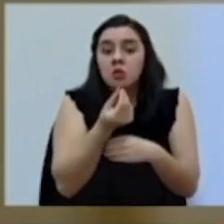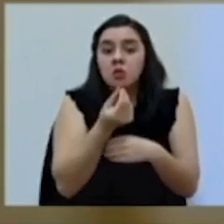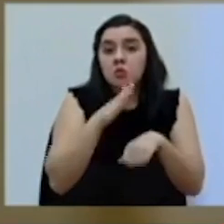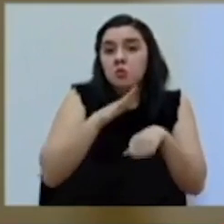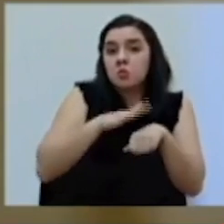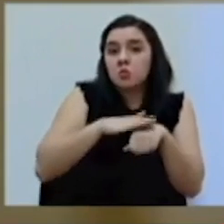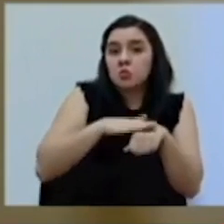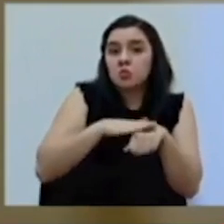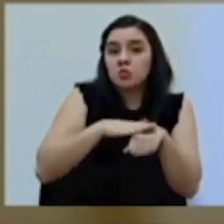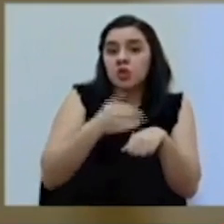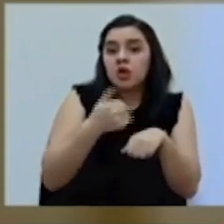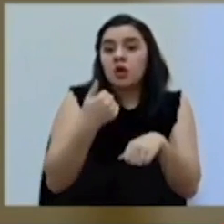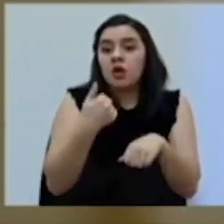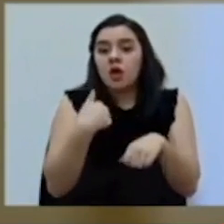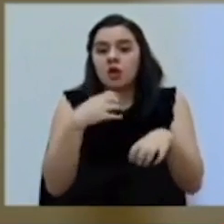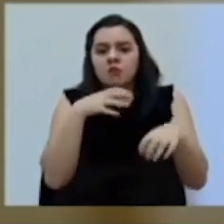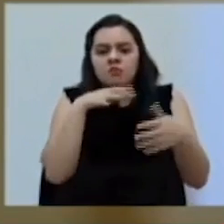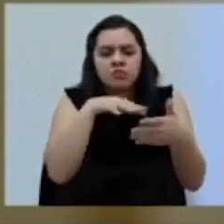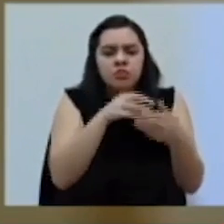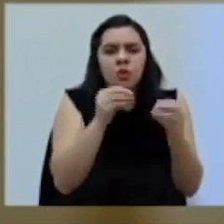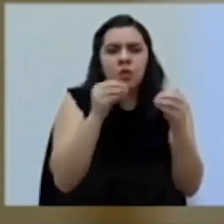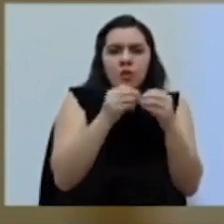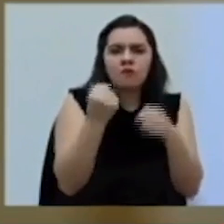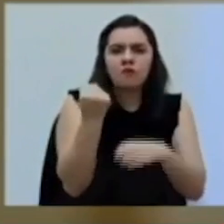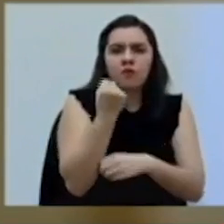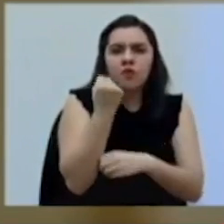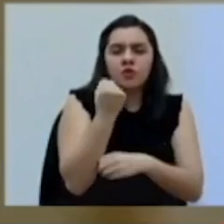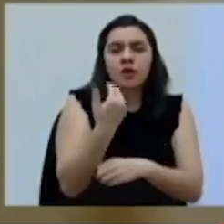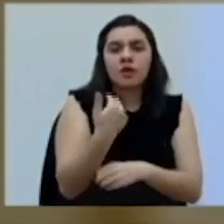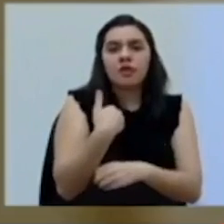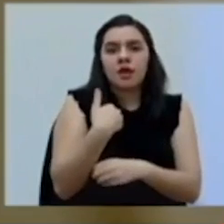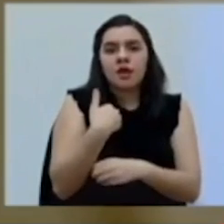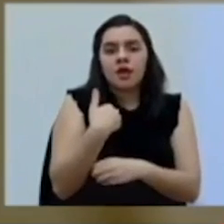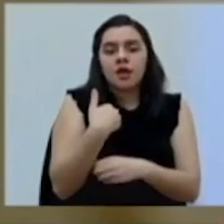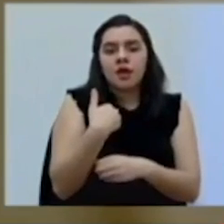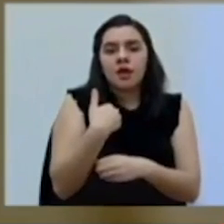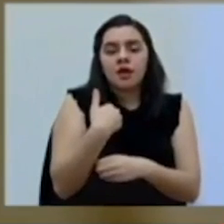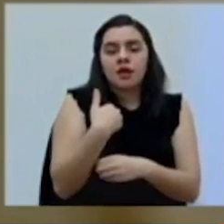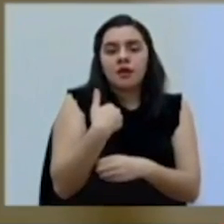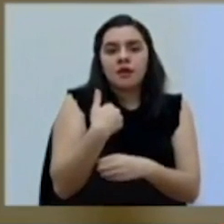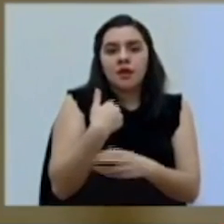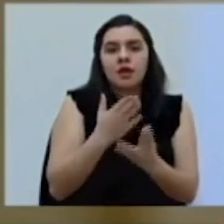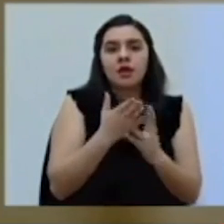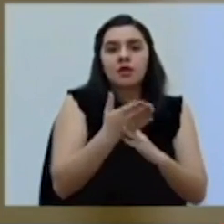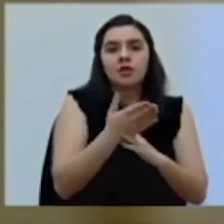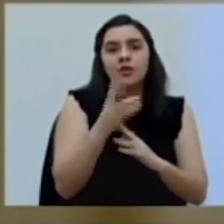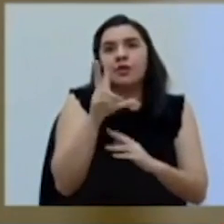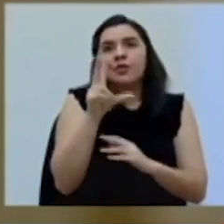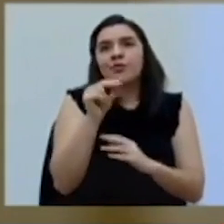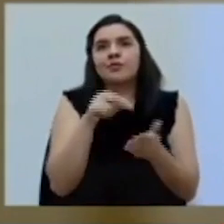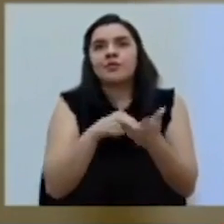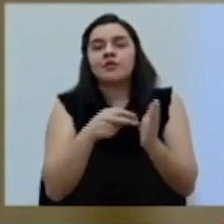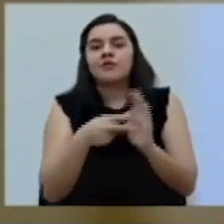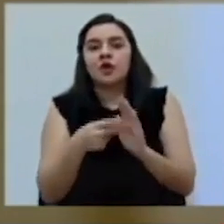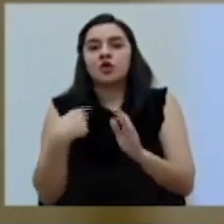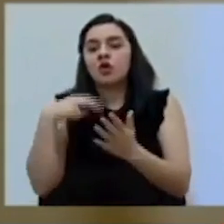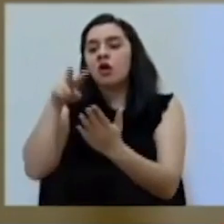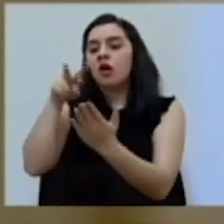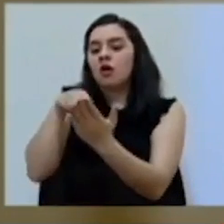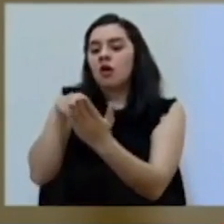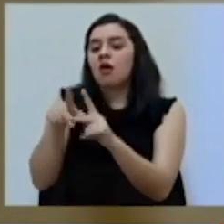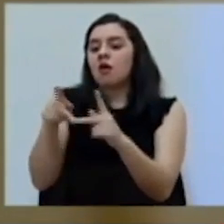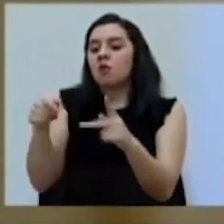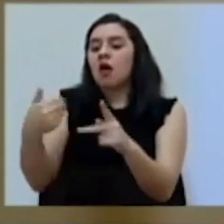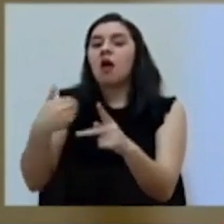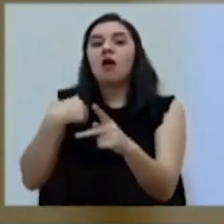lo permite, y hay estudios más fuertes y hay disponibilidad, porque recordemos que en esto no se trata de que uno leyó en tal medio de comunicación